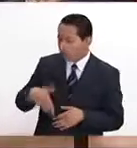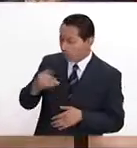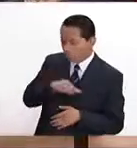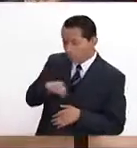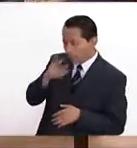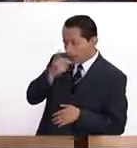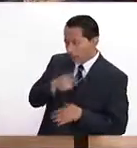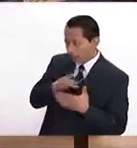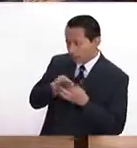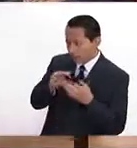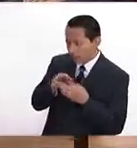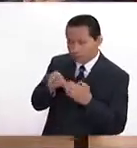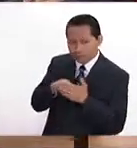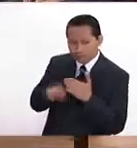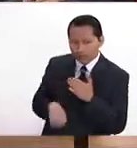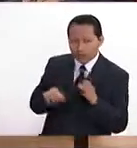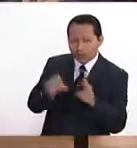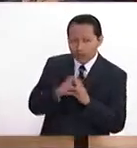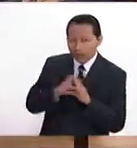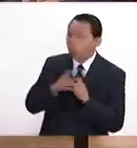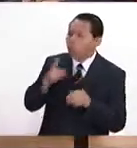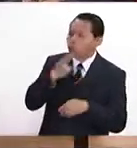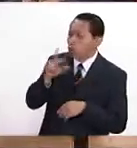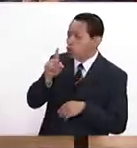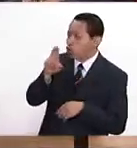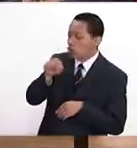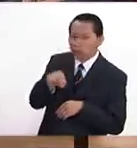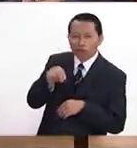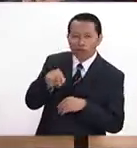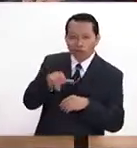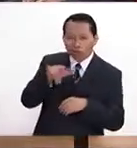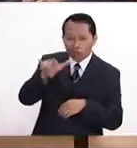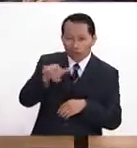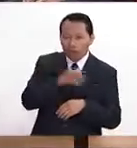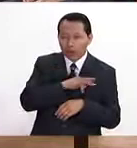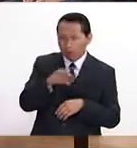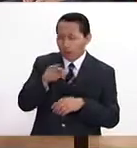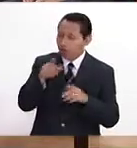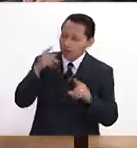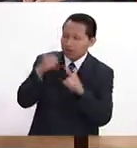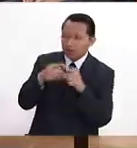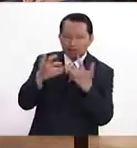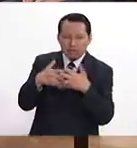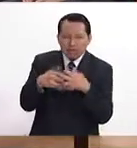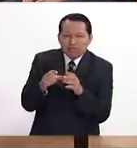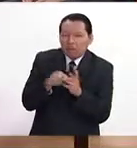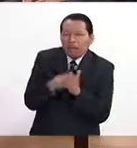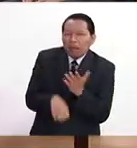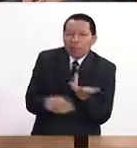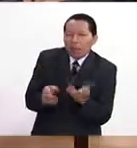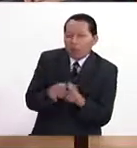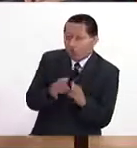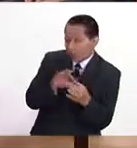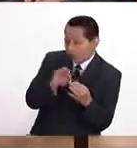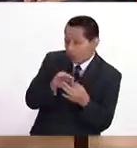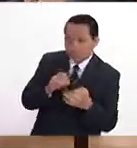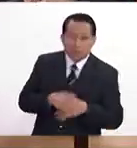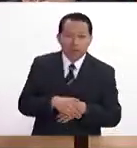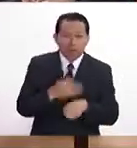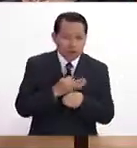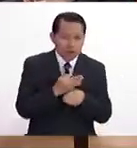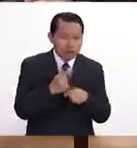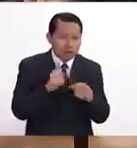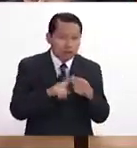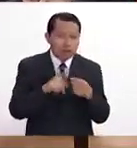ejemplificar, por ejemplo, el uso de un dron con fines industriales, así un ejemplo específico. Uno con el que estamos